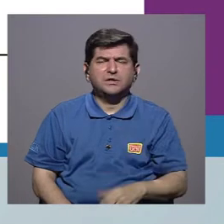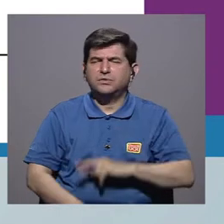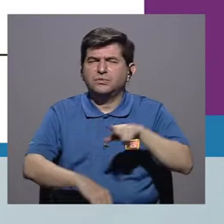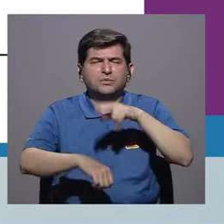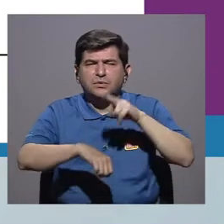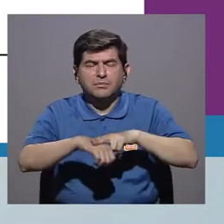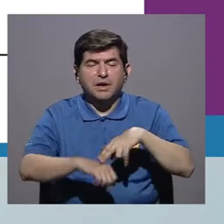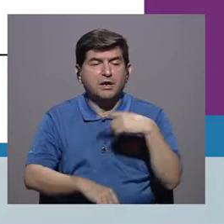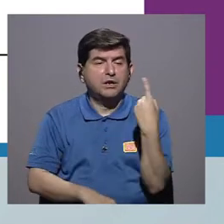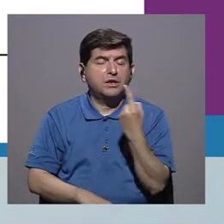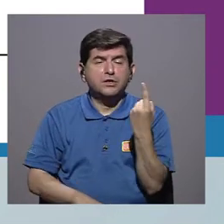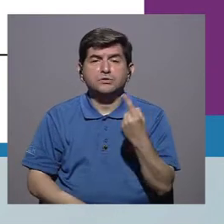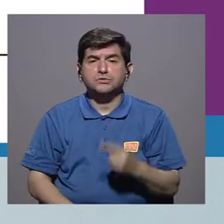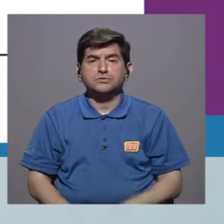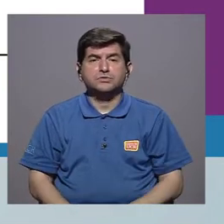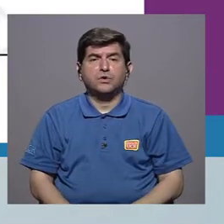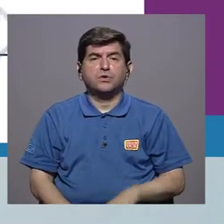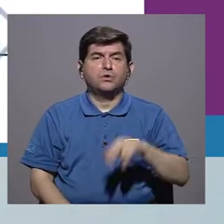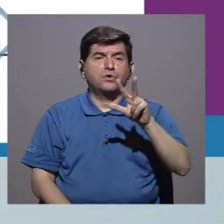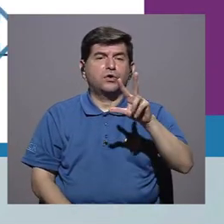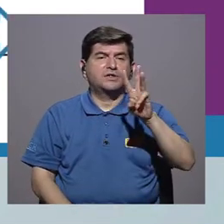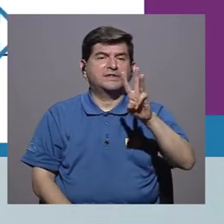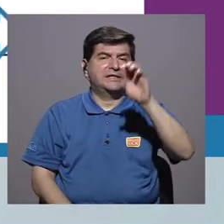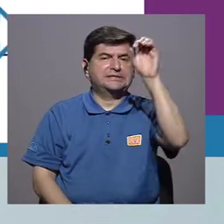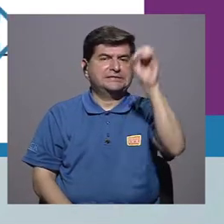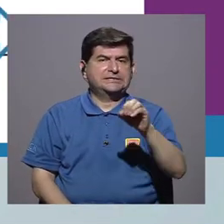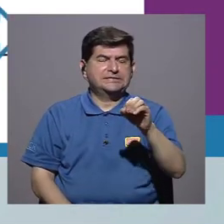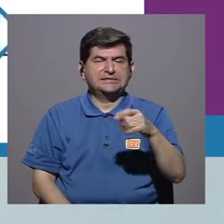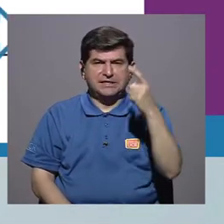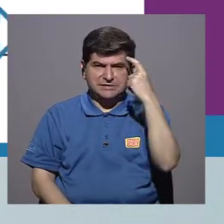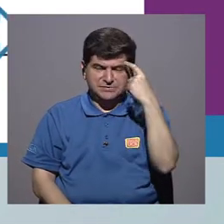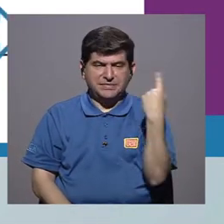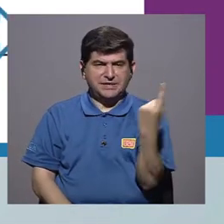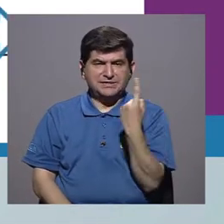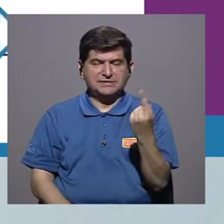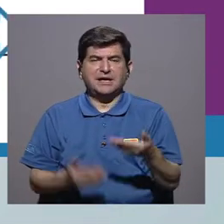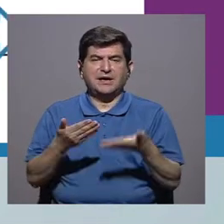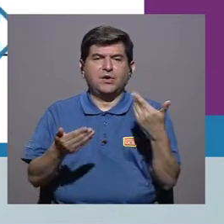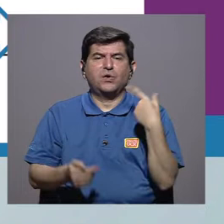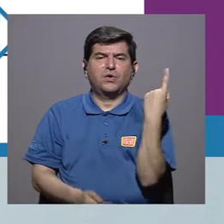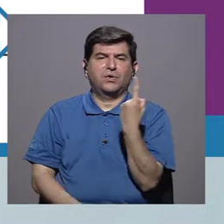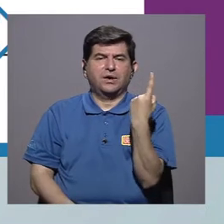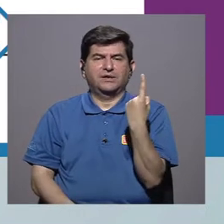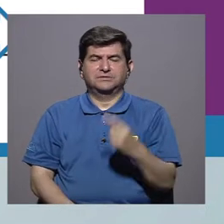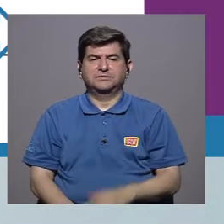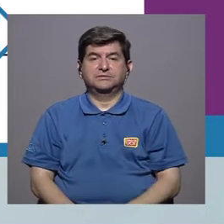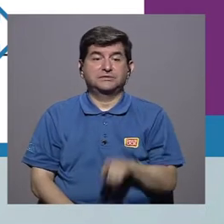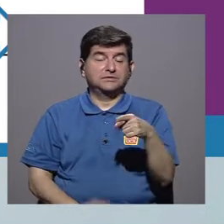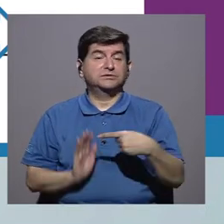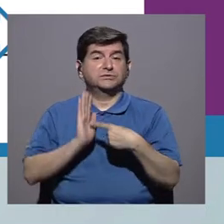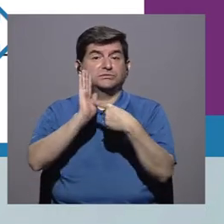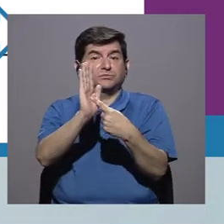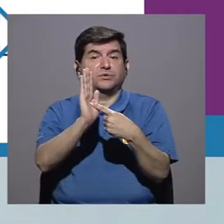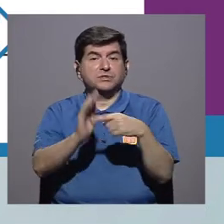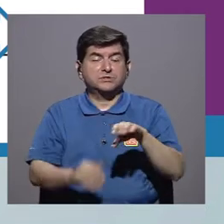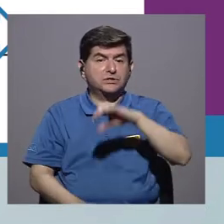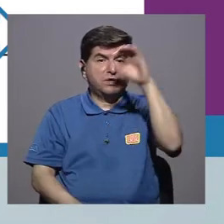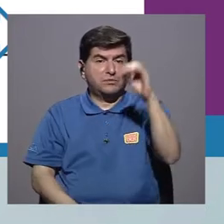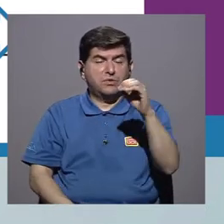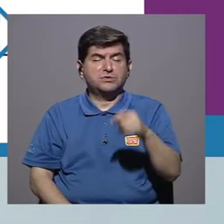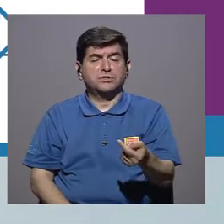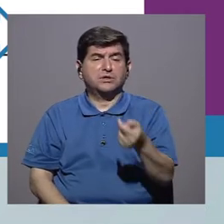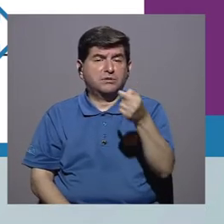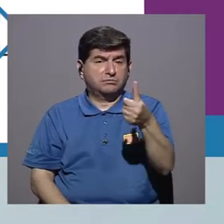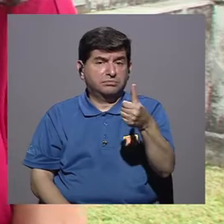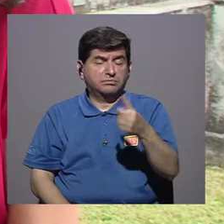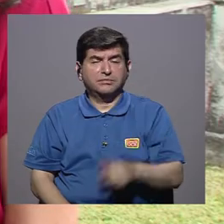solo aproximadamente como un 36% lo piensa siempre o casi siempre, lo cual es un porcentaje bastante